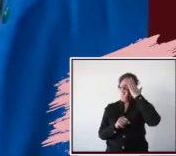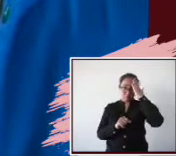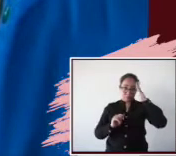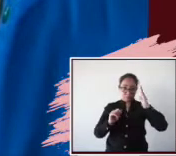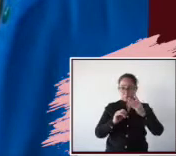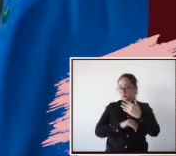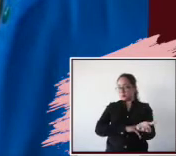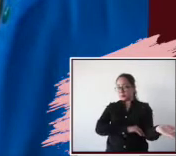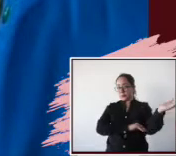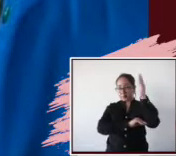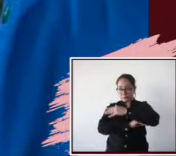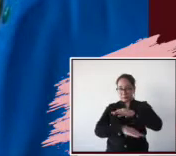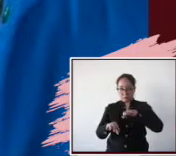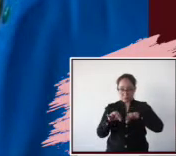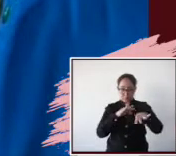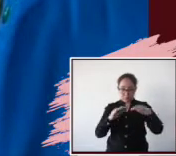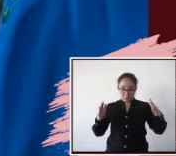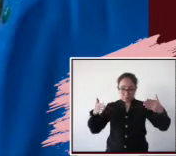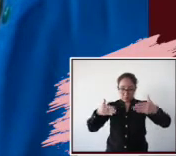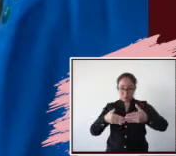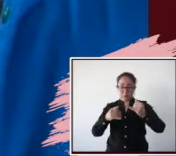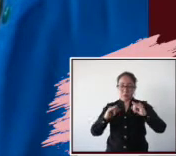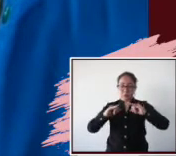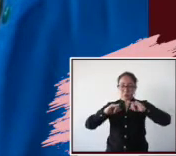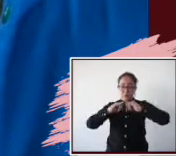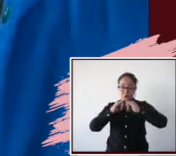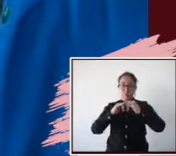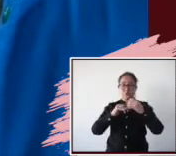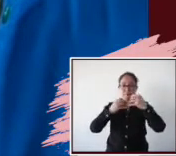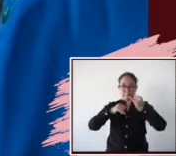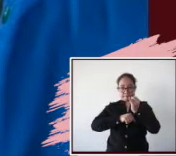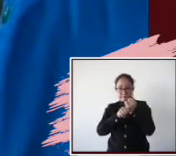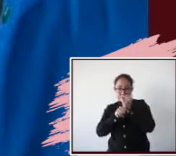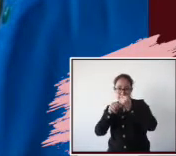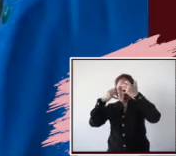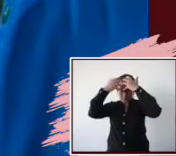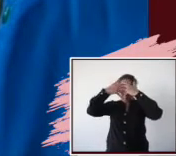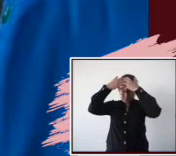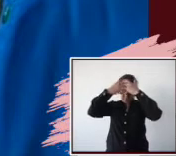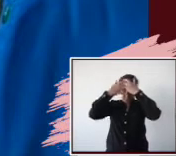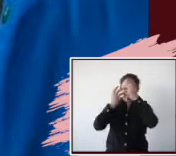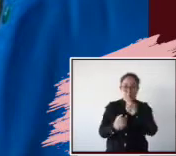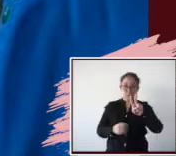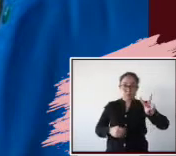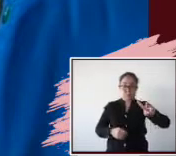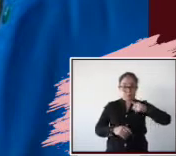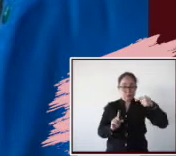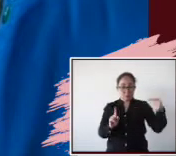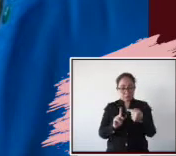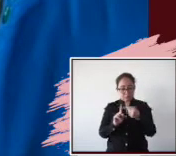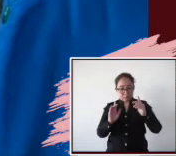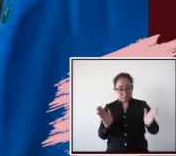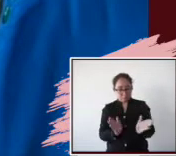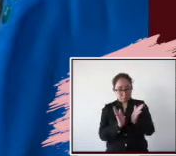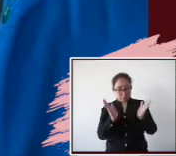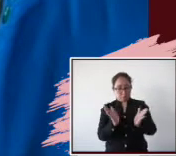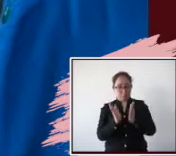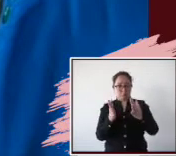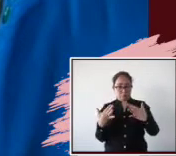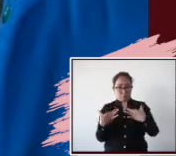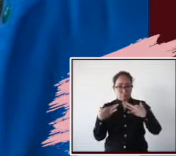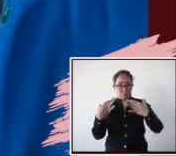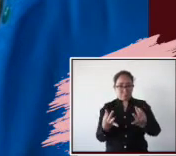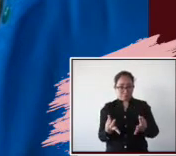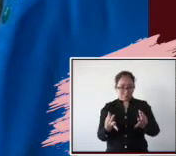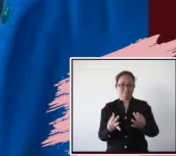tiempo completo, adscrito al Instituto de Investigaciones Cerebrales de la Universidad Veracruzana, del que fue promotor para su creación